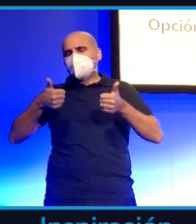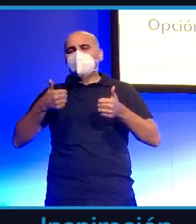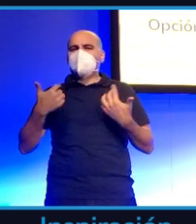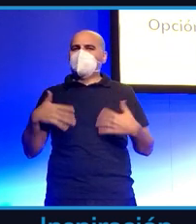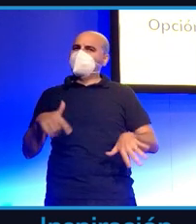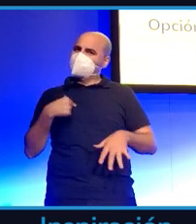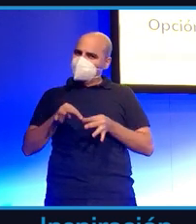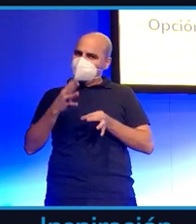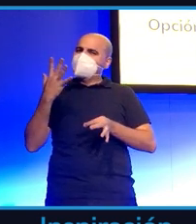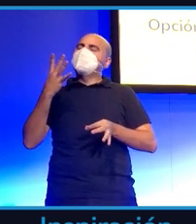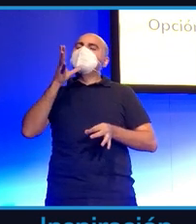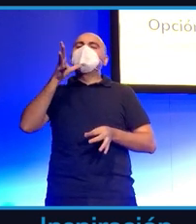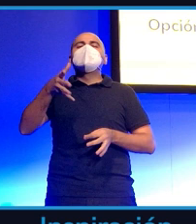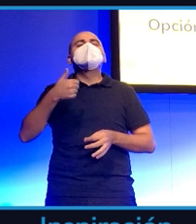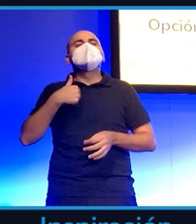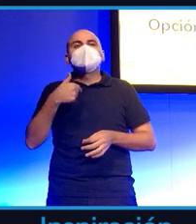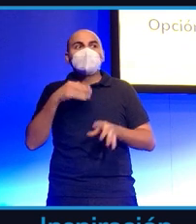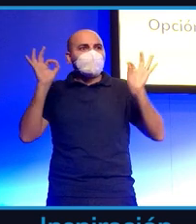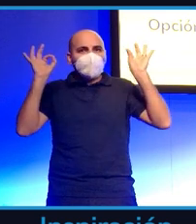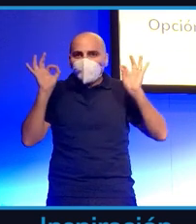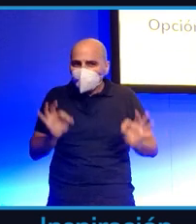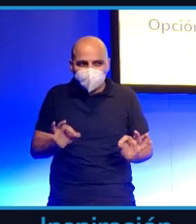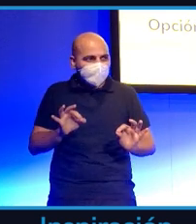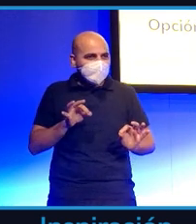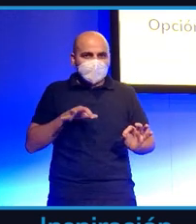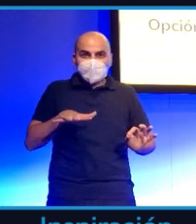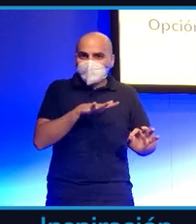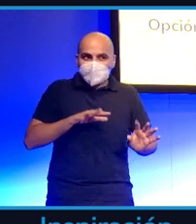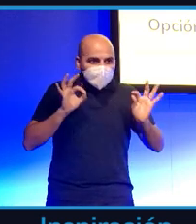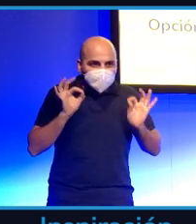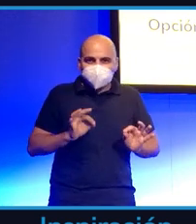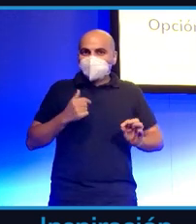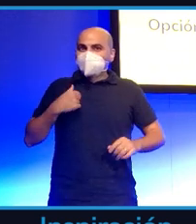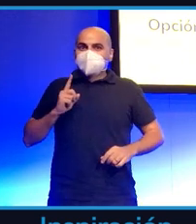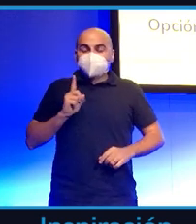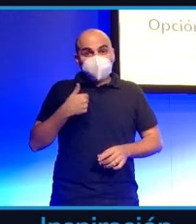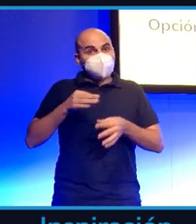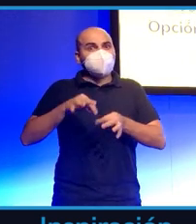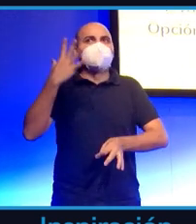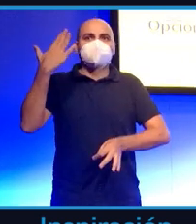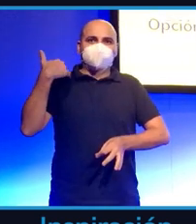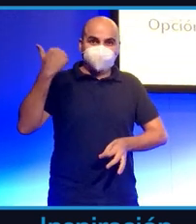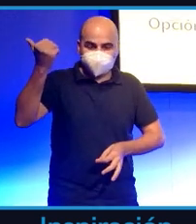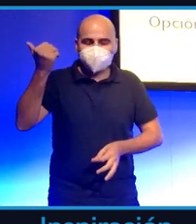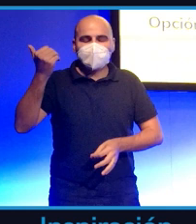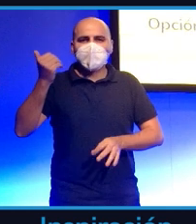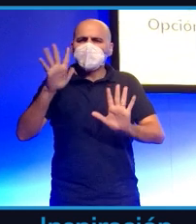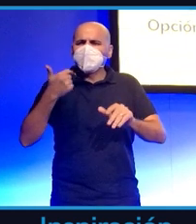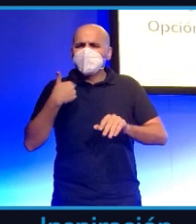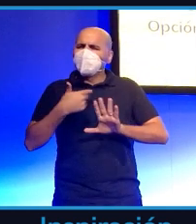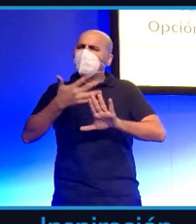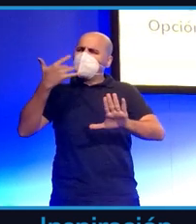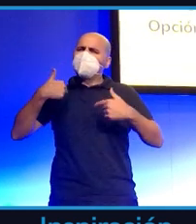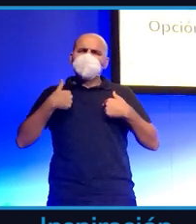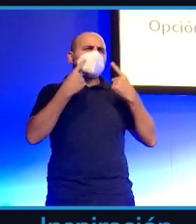el lugar oportuno y en el momento indicado y tuve mucha suerte, pero yo ya observaba muchísima precariedad